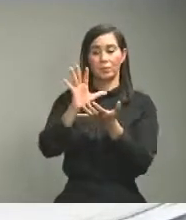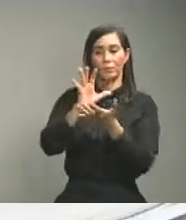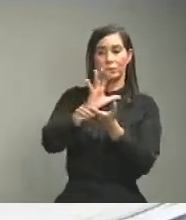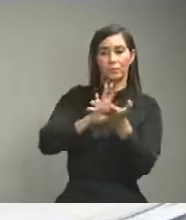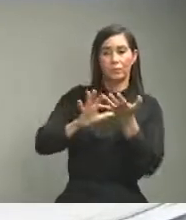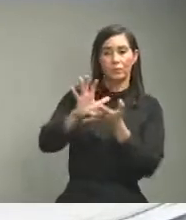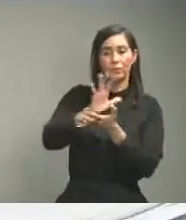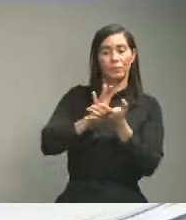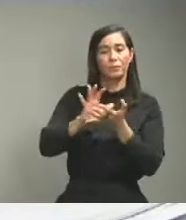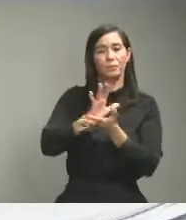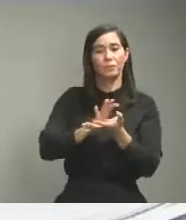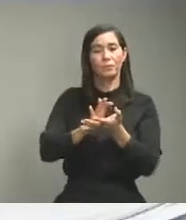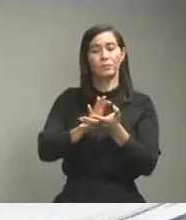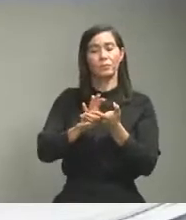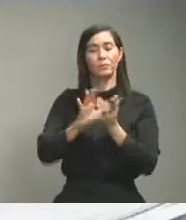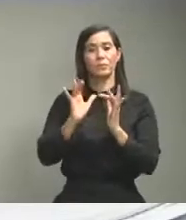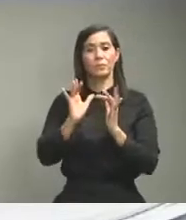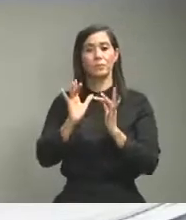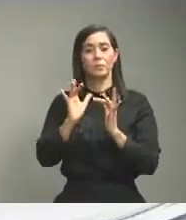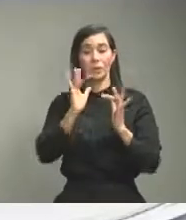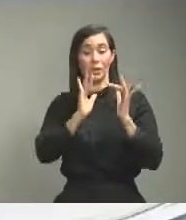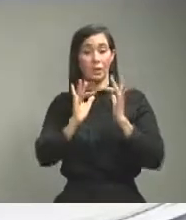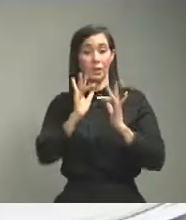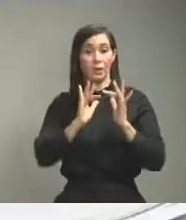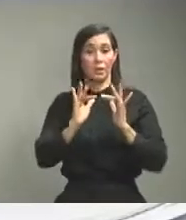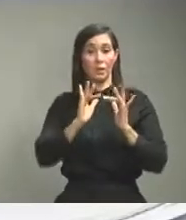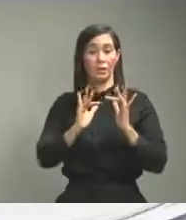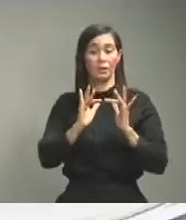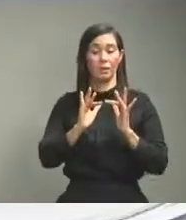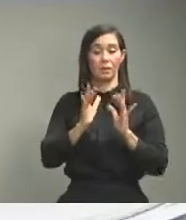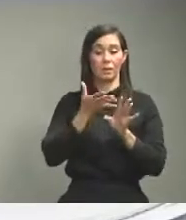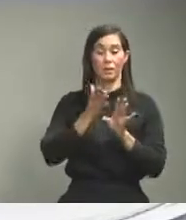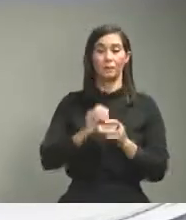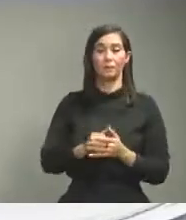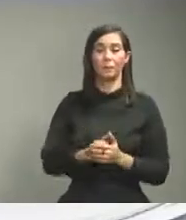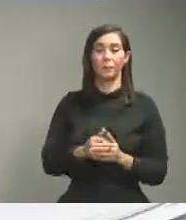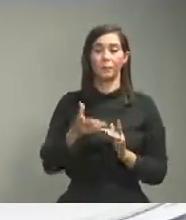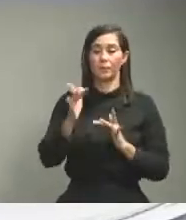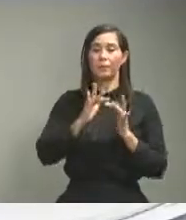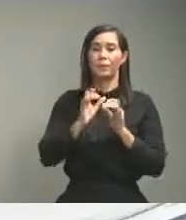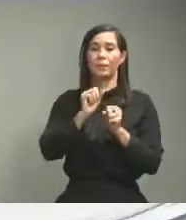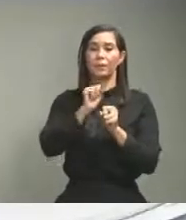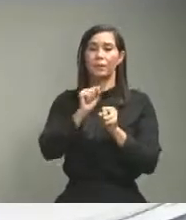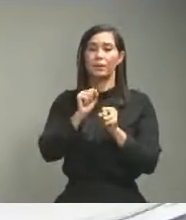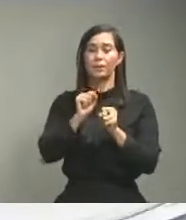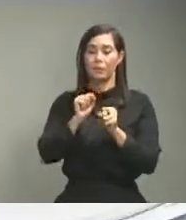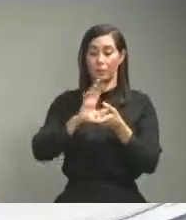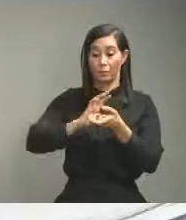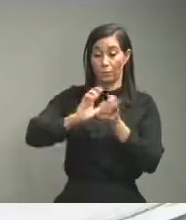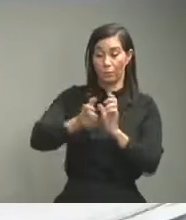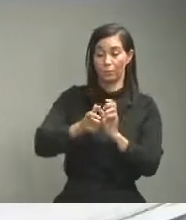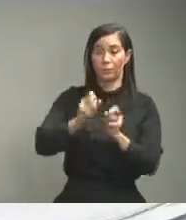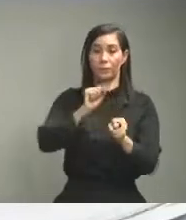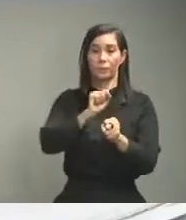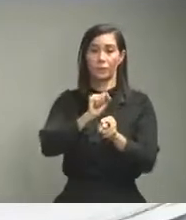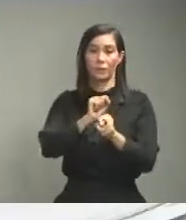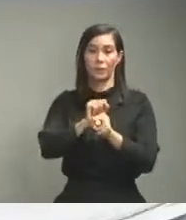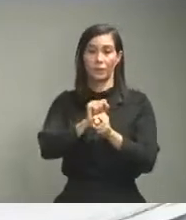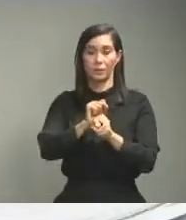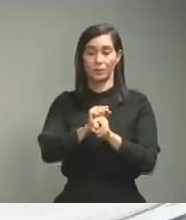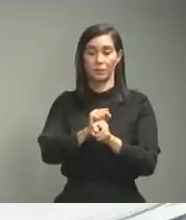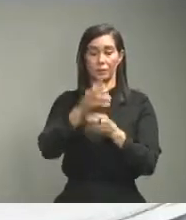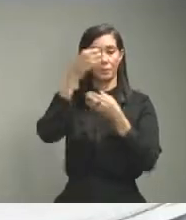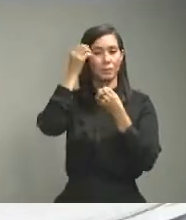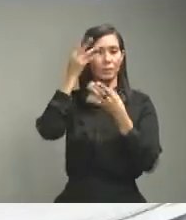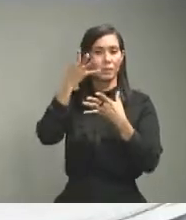generar distracción en la la línea de trabajo que estamos llevando y para